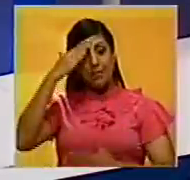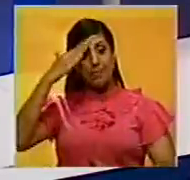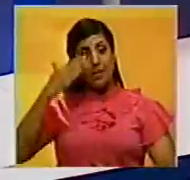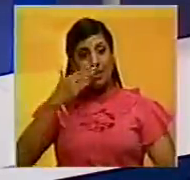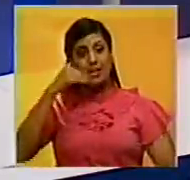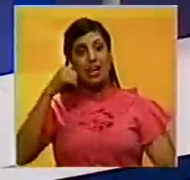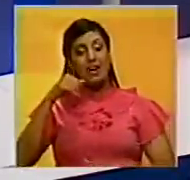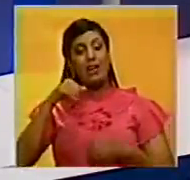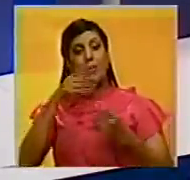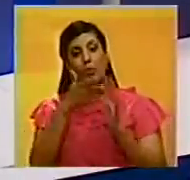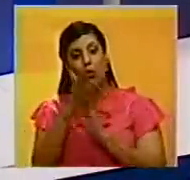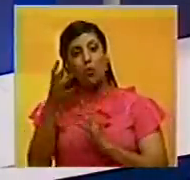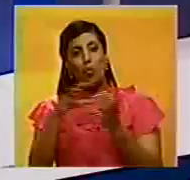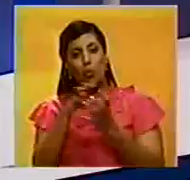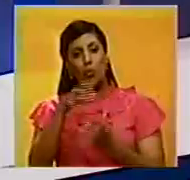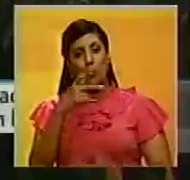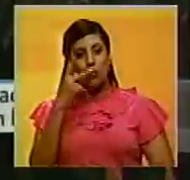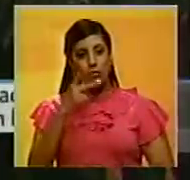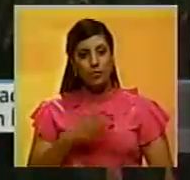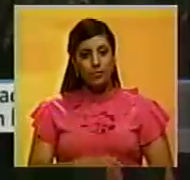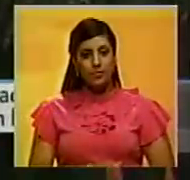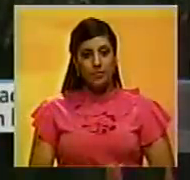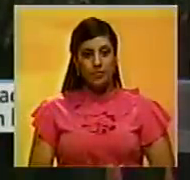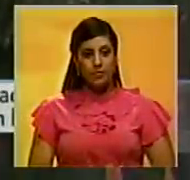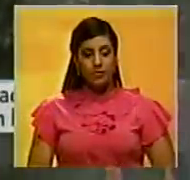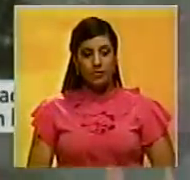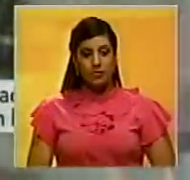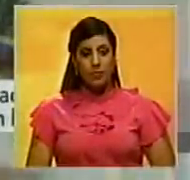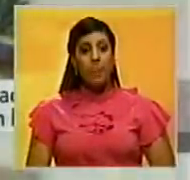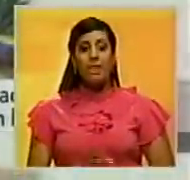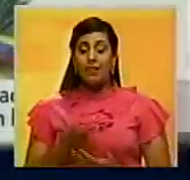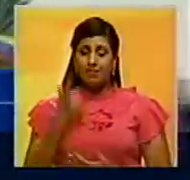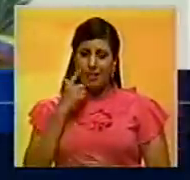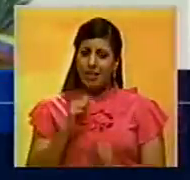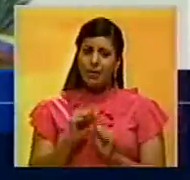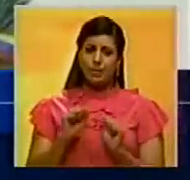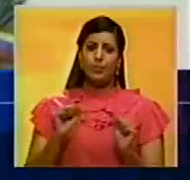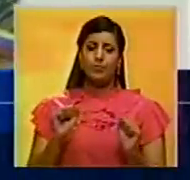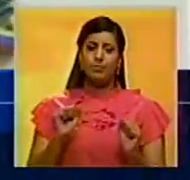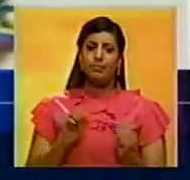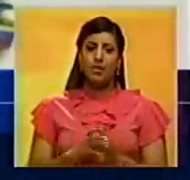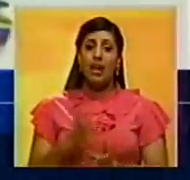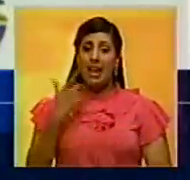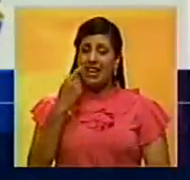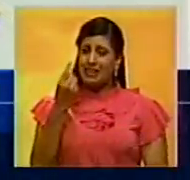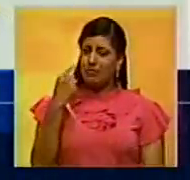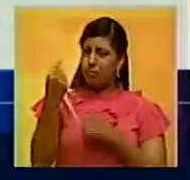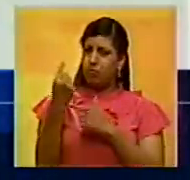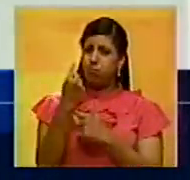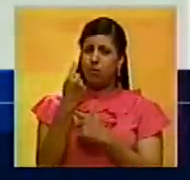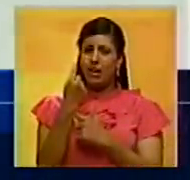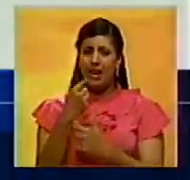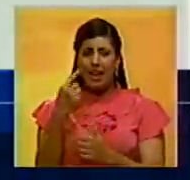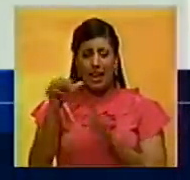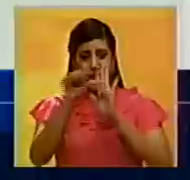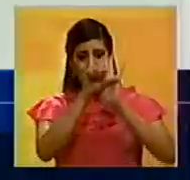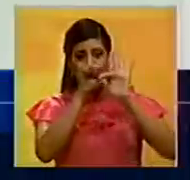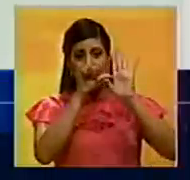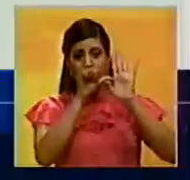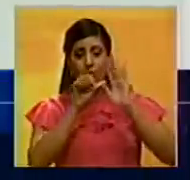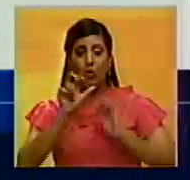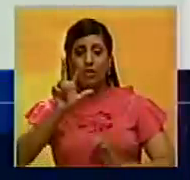Armada en la diatriba política. Es imperativo señalar que el artículo